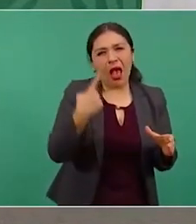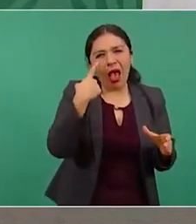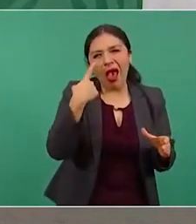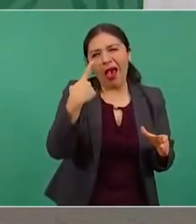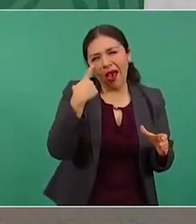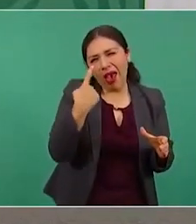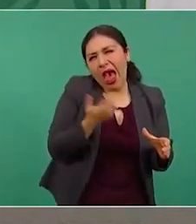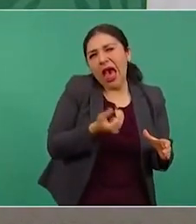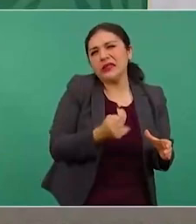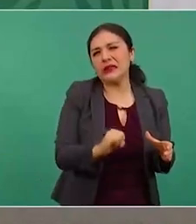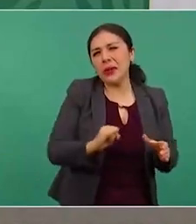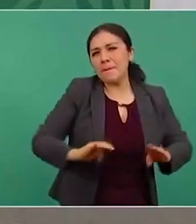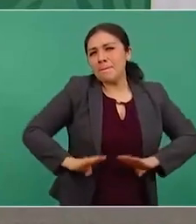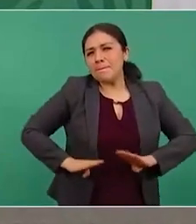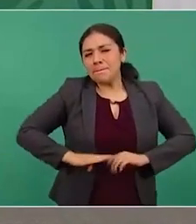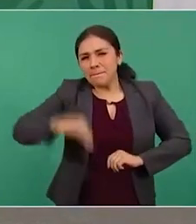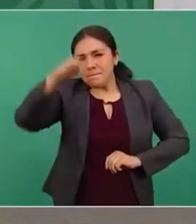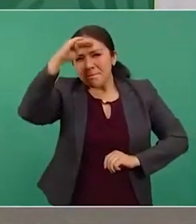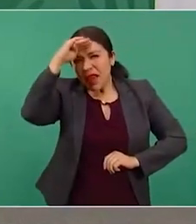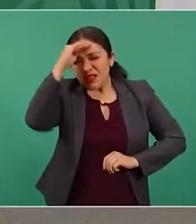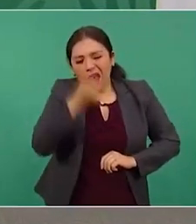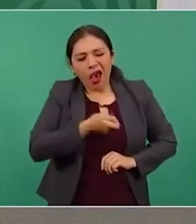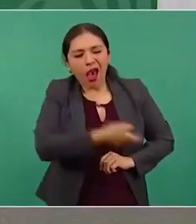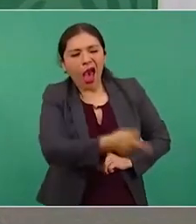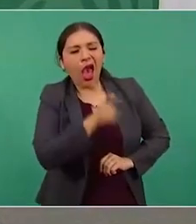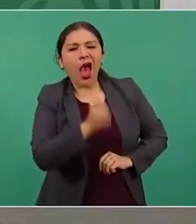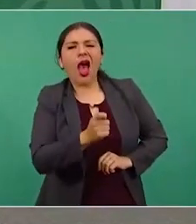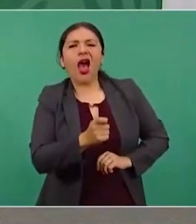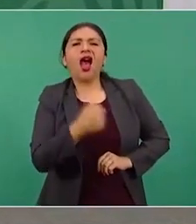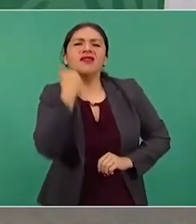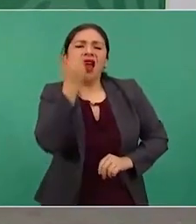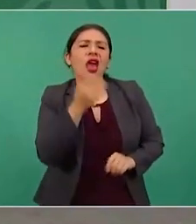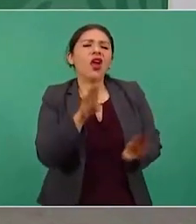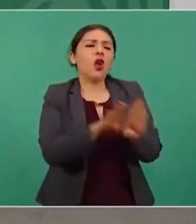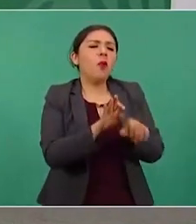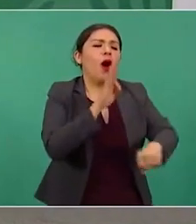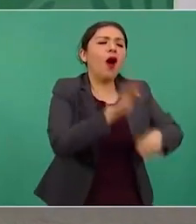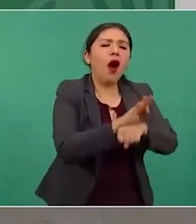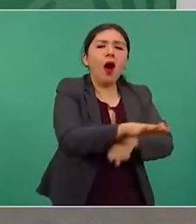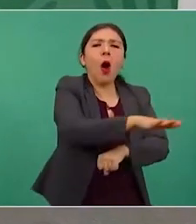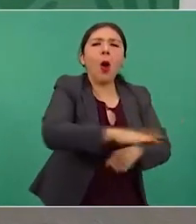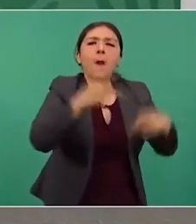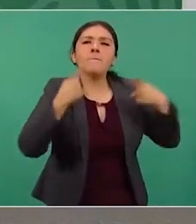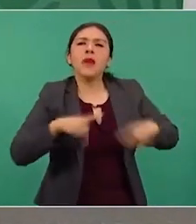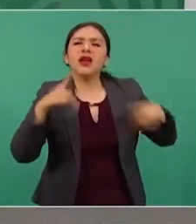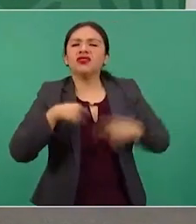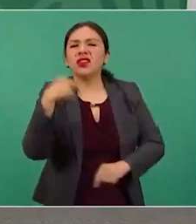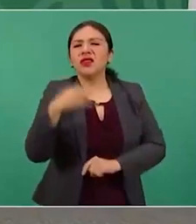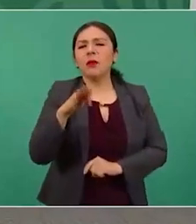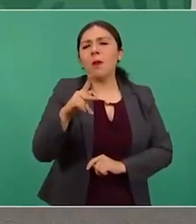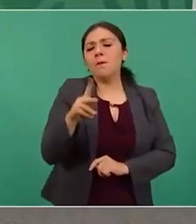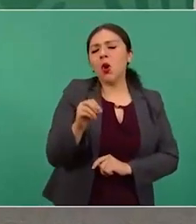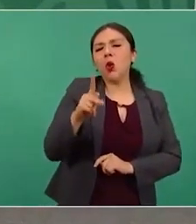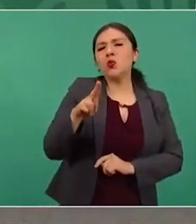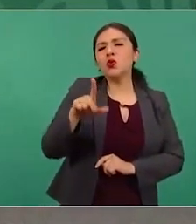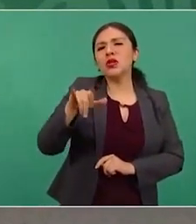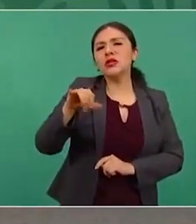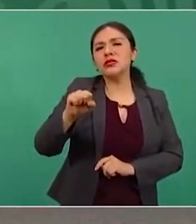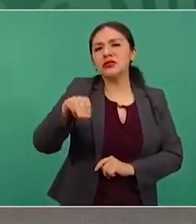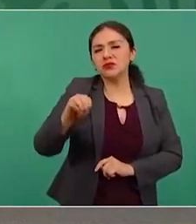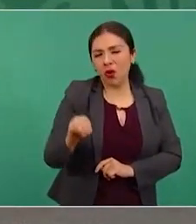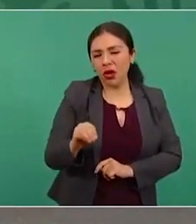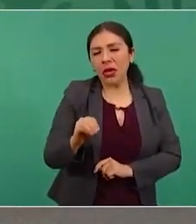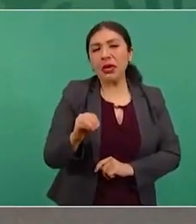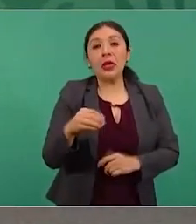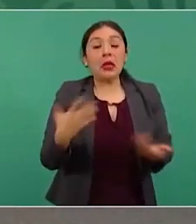tachar de populismo. Pero lo cierto es que